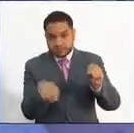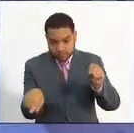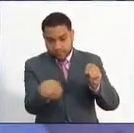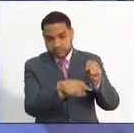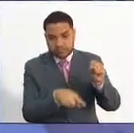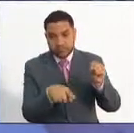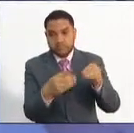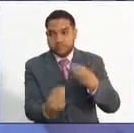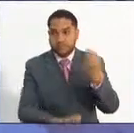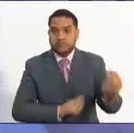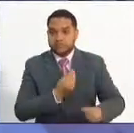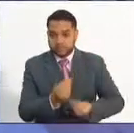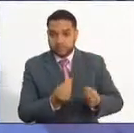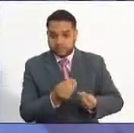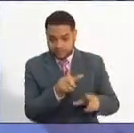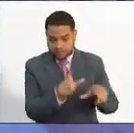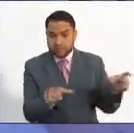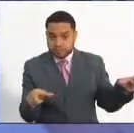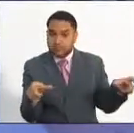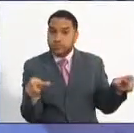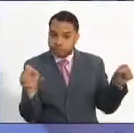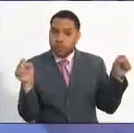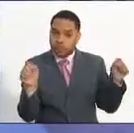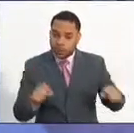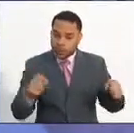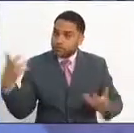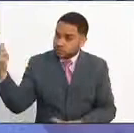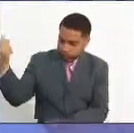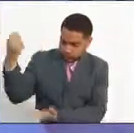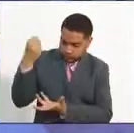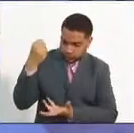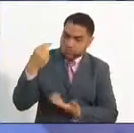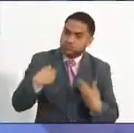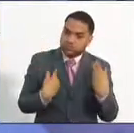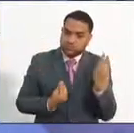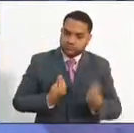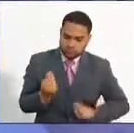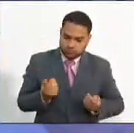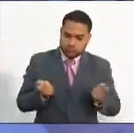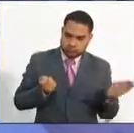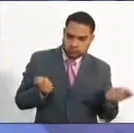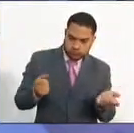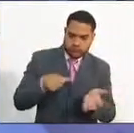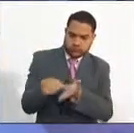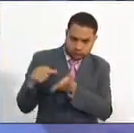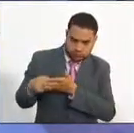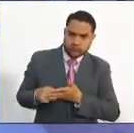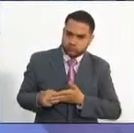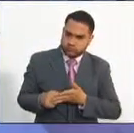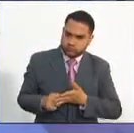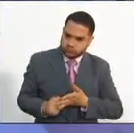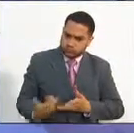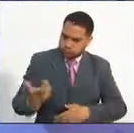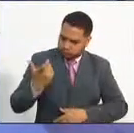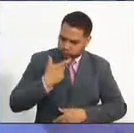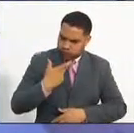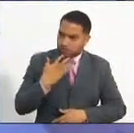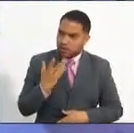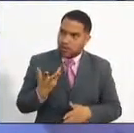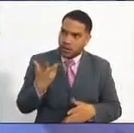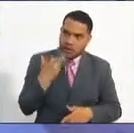que nuestro personal pueda administrar los recursos públicos de manera directa, de manera correcta y de manera